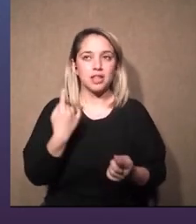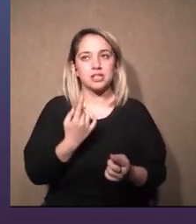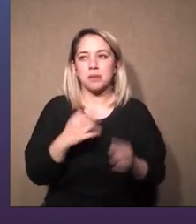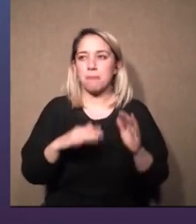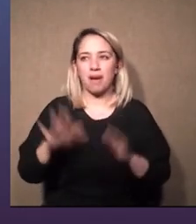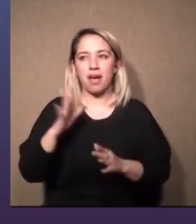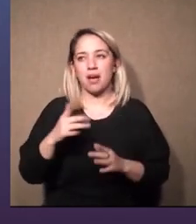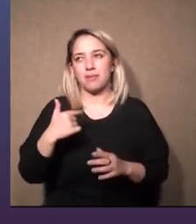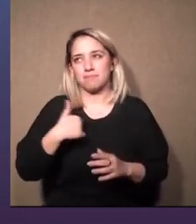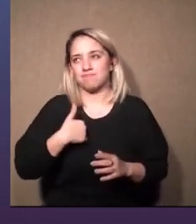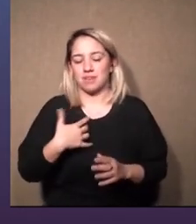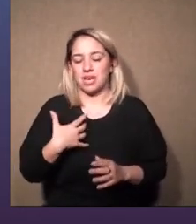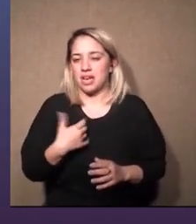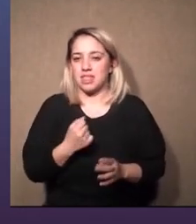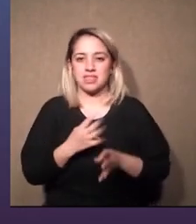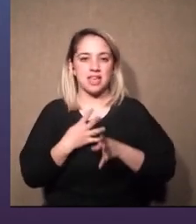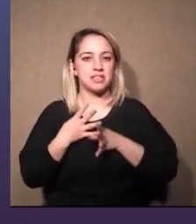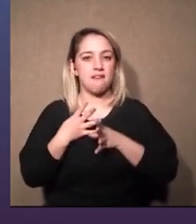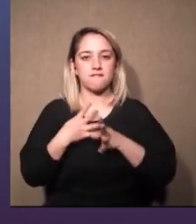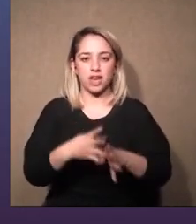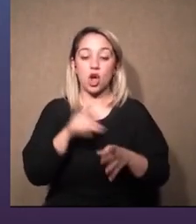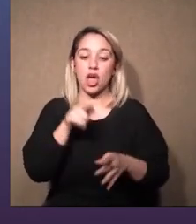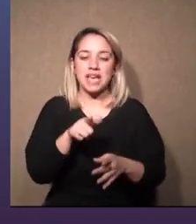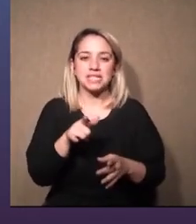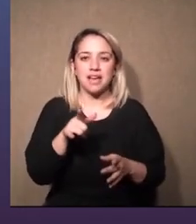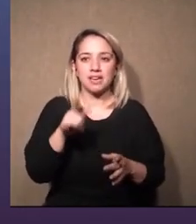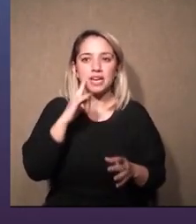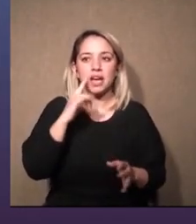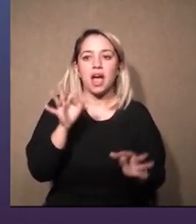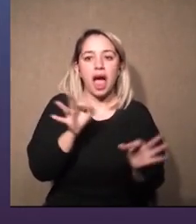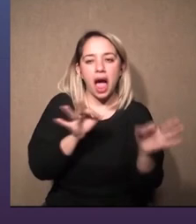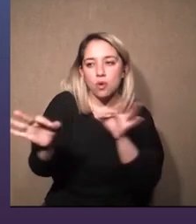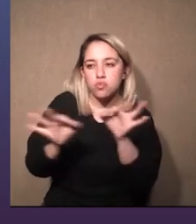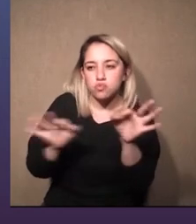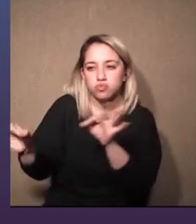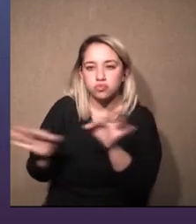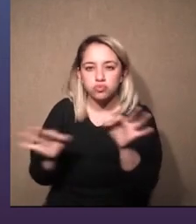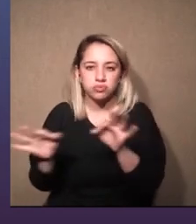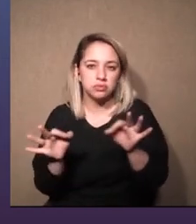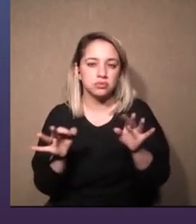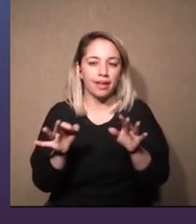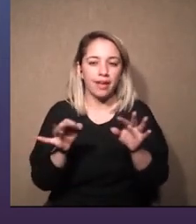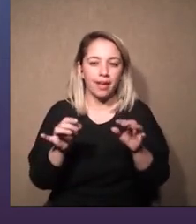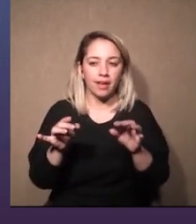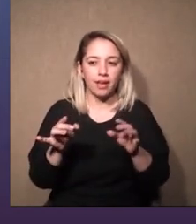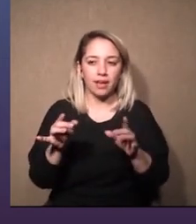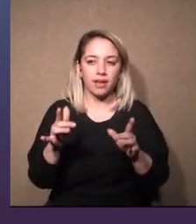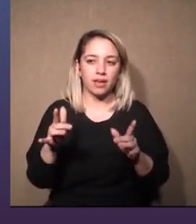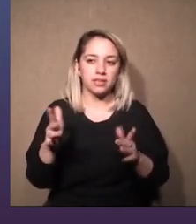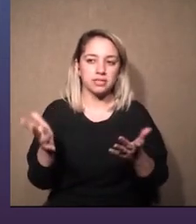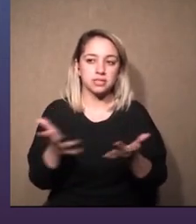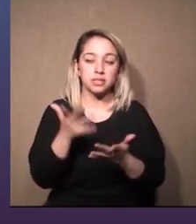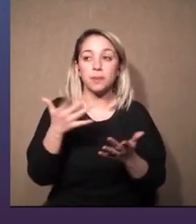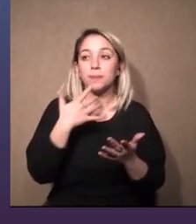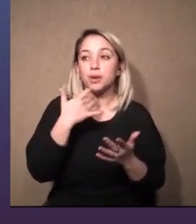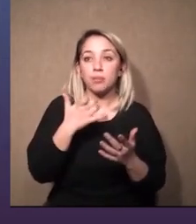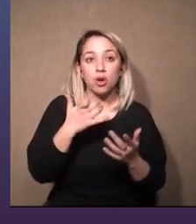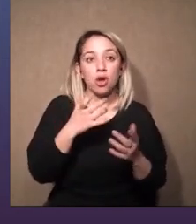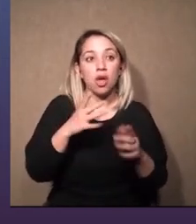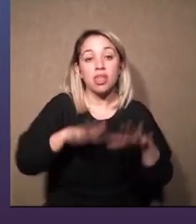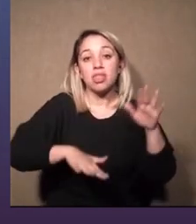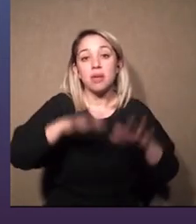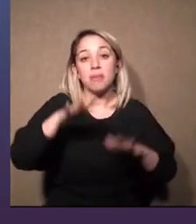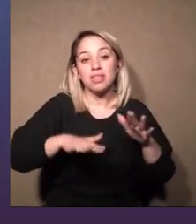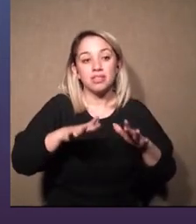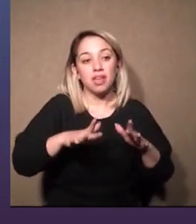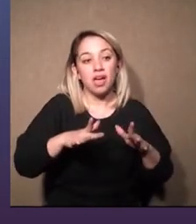encajar correctamente a partir de los ajustes que hacemos necesarios con determinado espetáculo